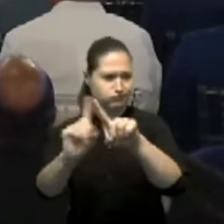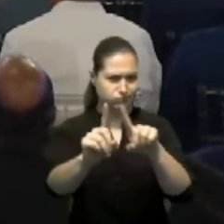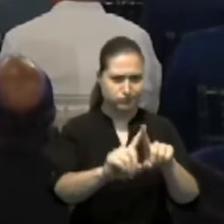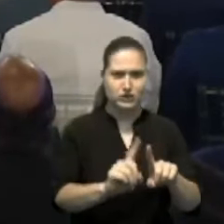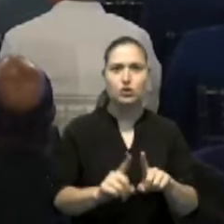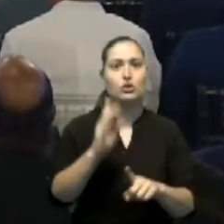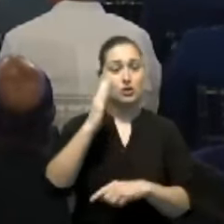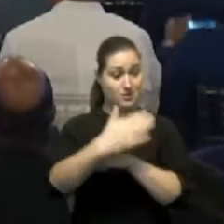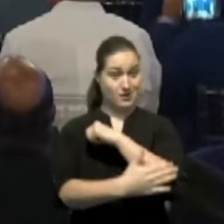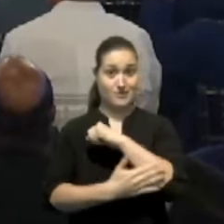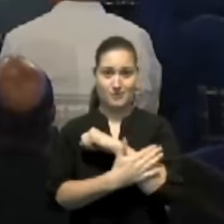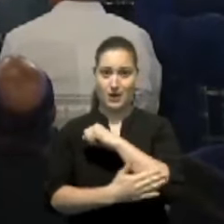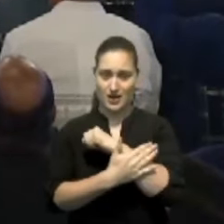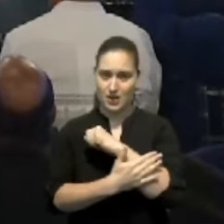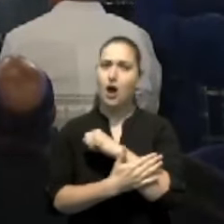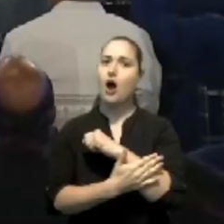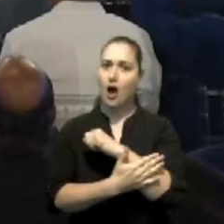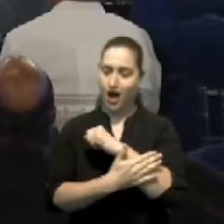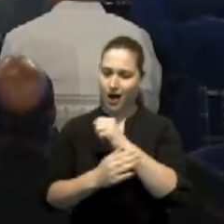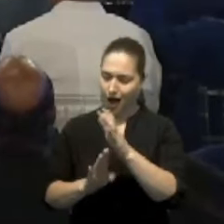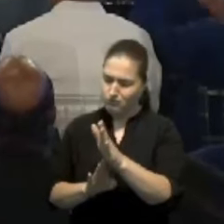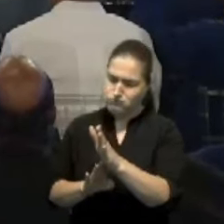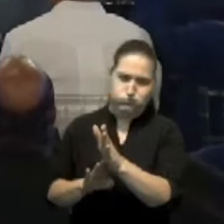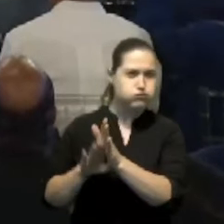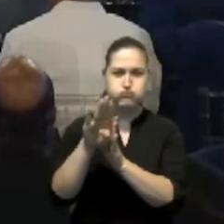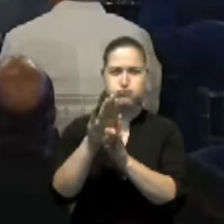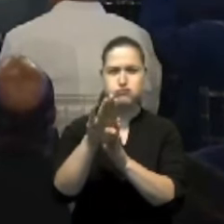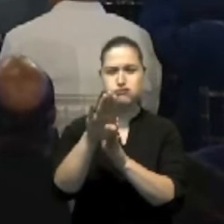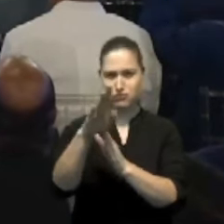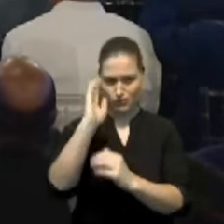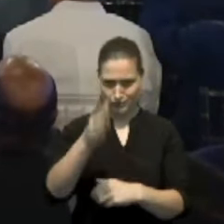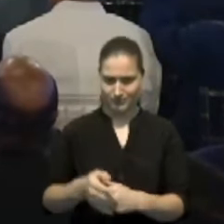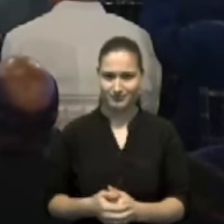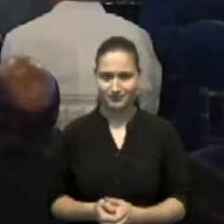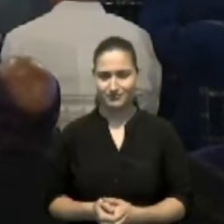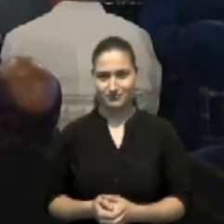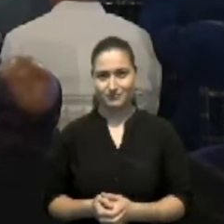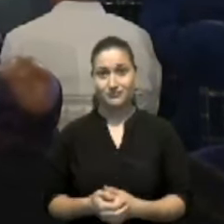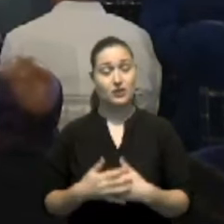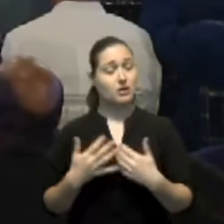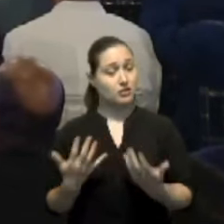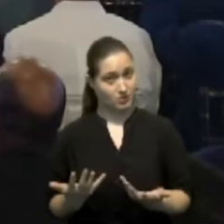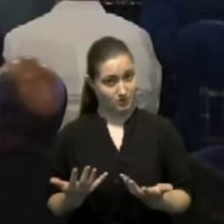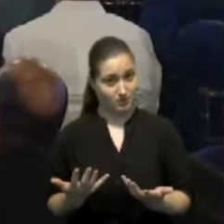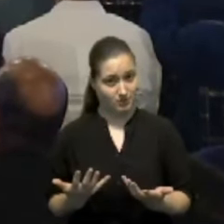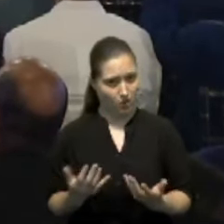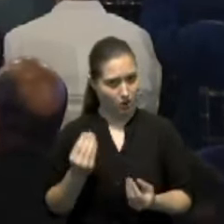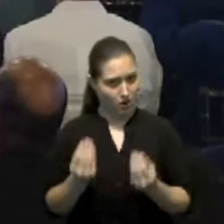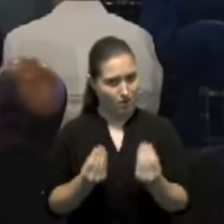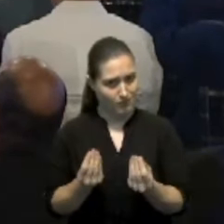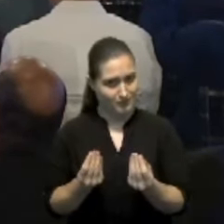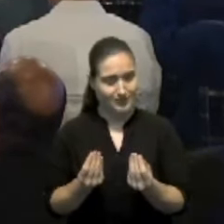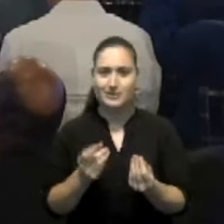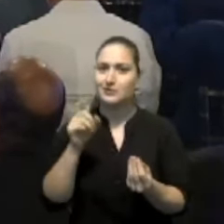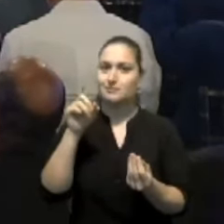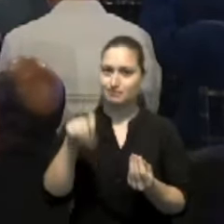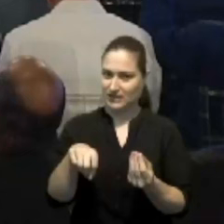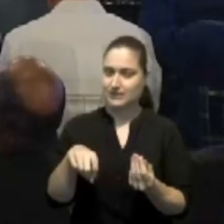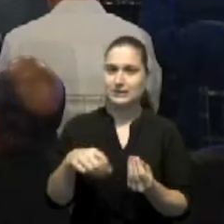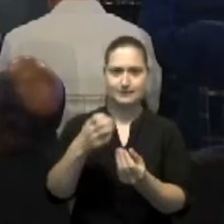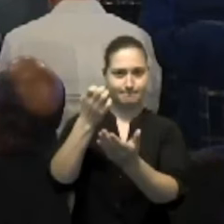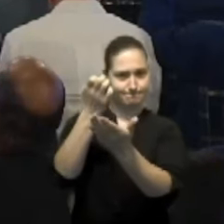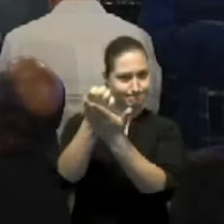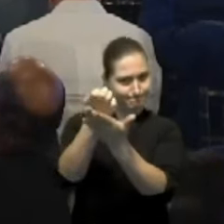en un país plenamente desarrollado. Para esto necesitamos unas cuentas fiscales